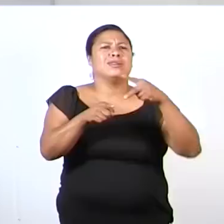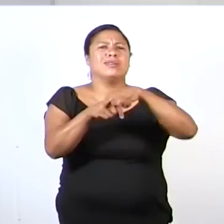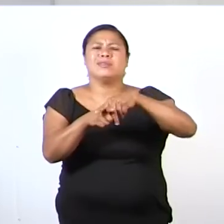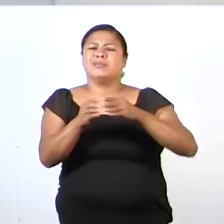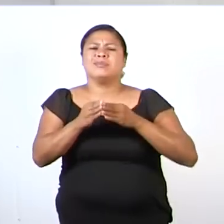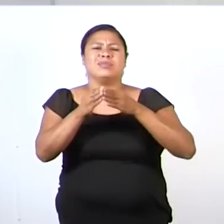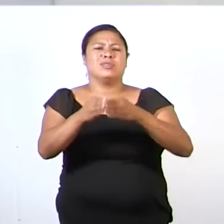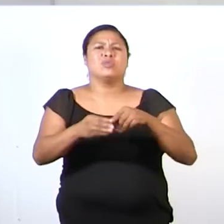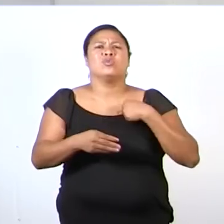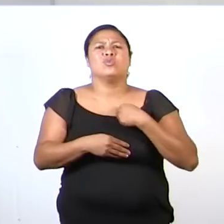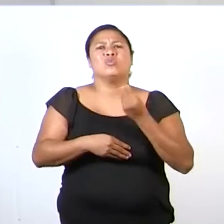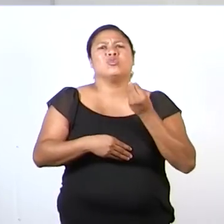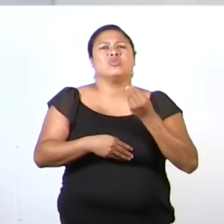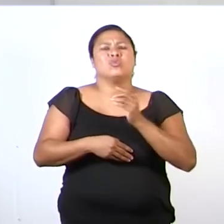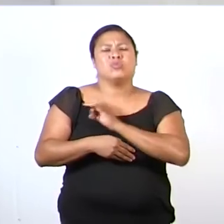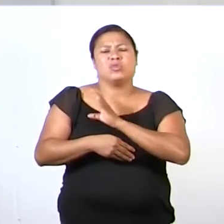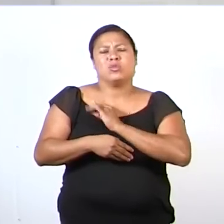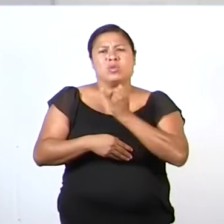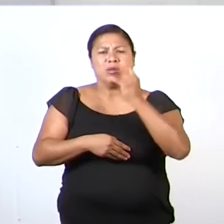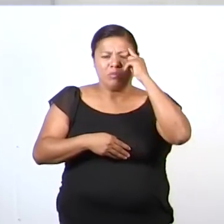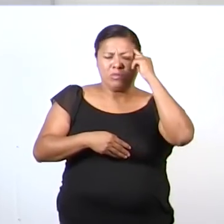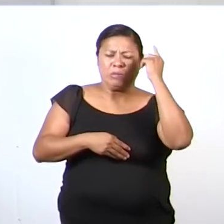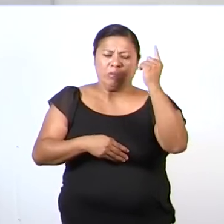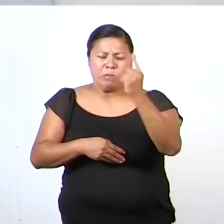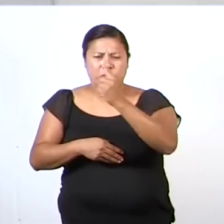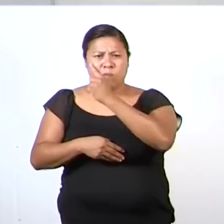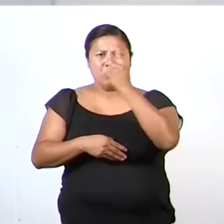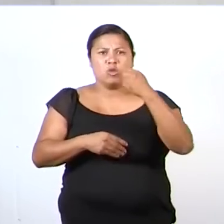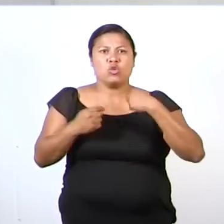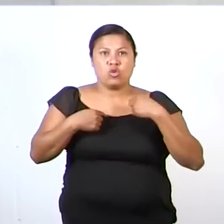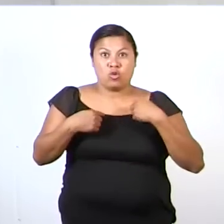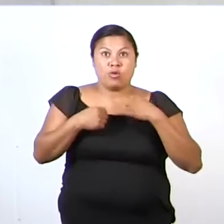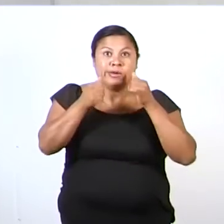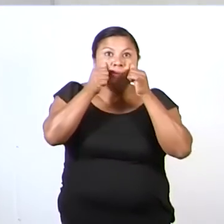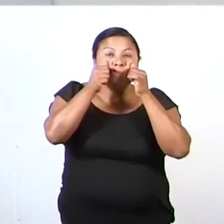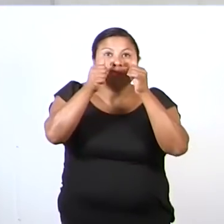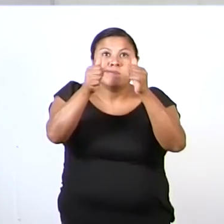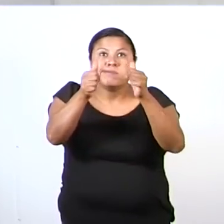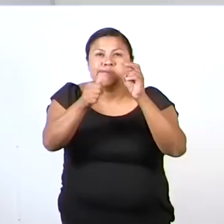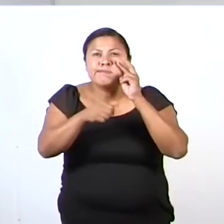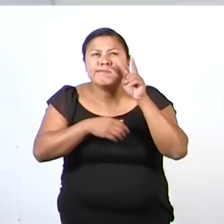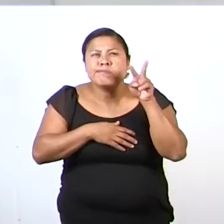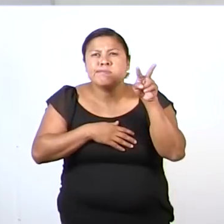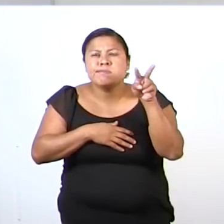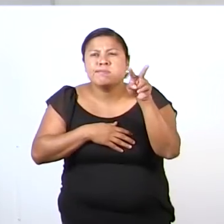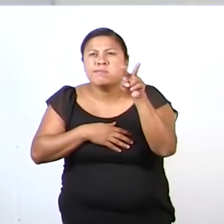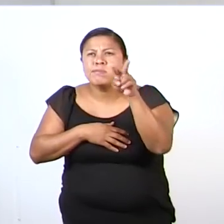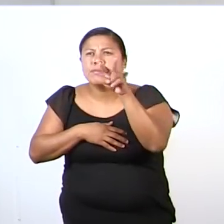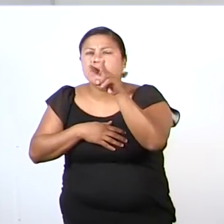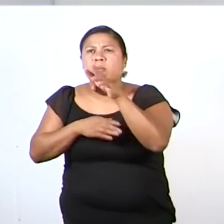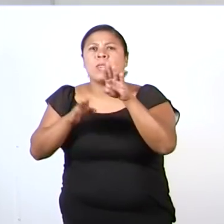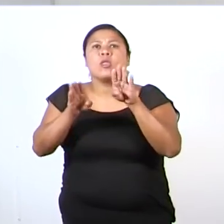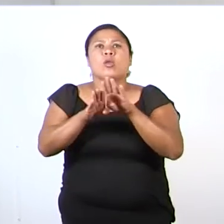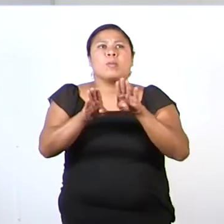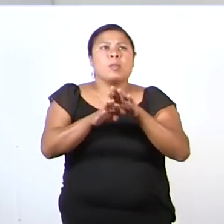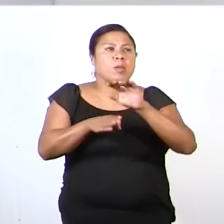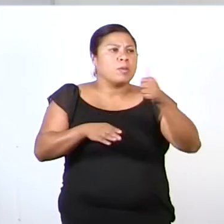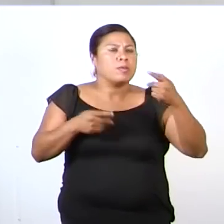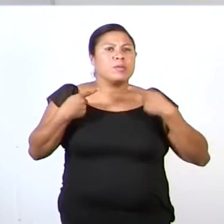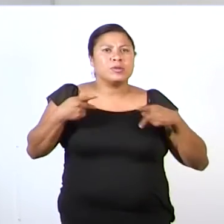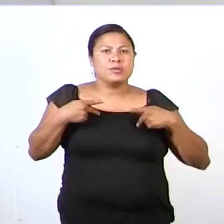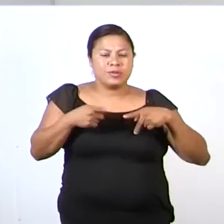porque me dan muchos mareos. Así que estuve muy atenta observando cómo los demás se